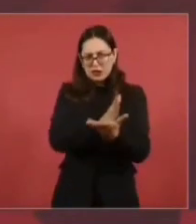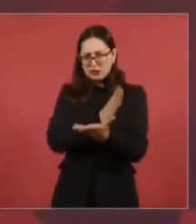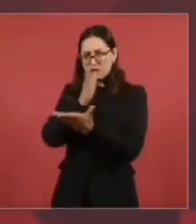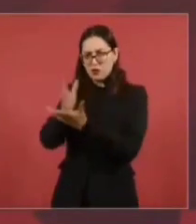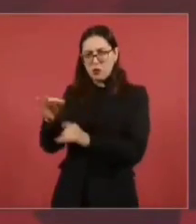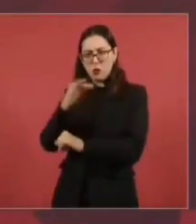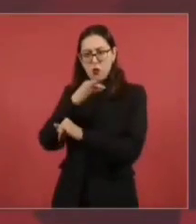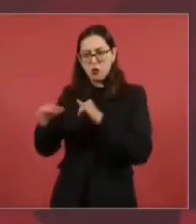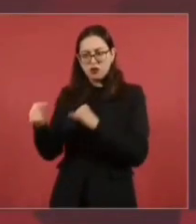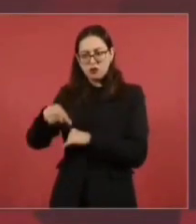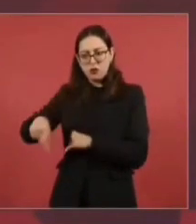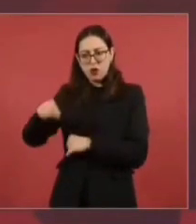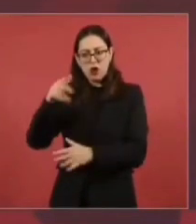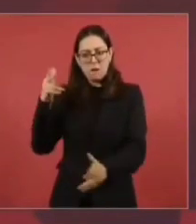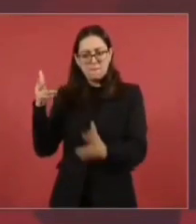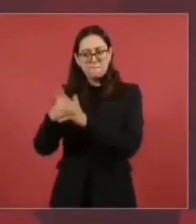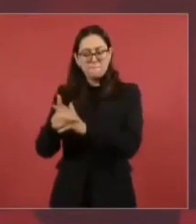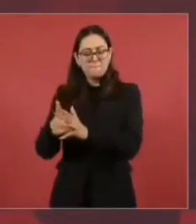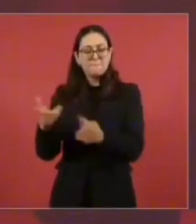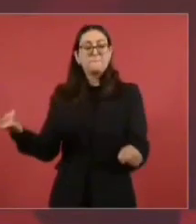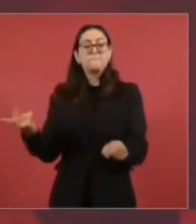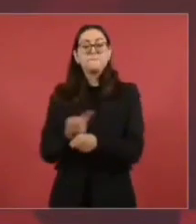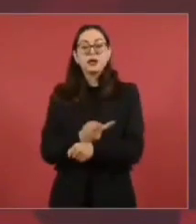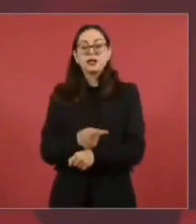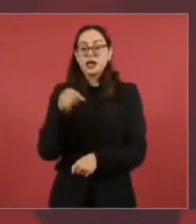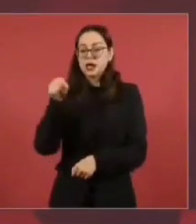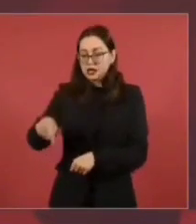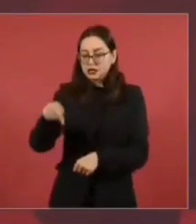región del país creció el consumo? región creció el creció el país creció fue que en ¿Cómo